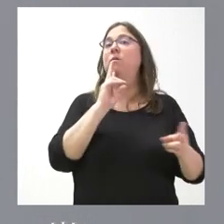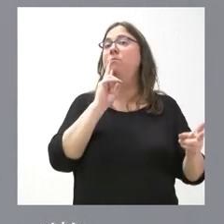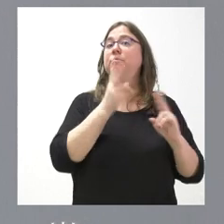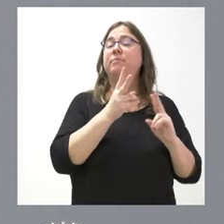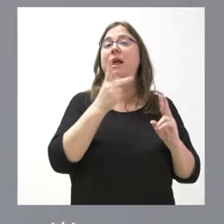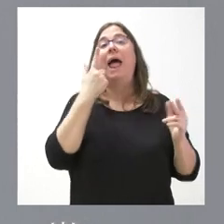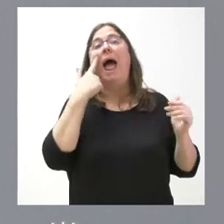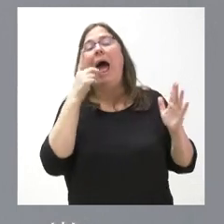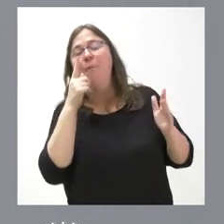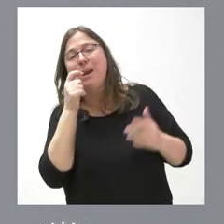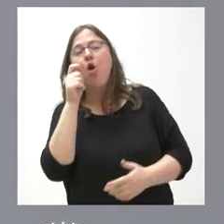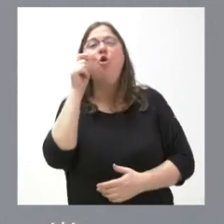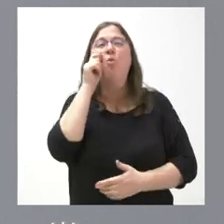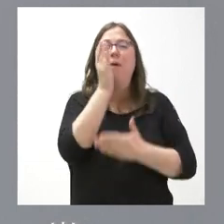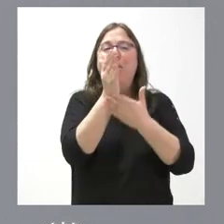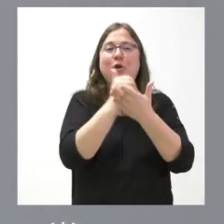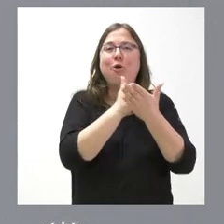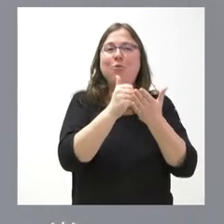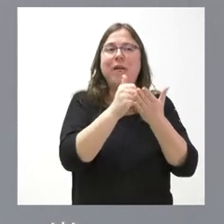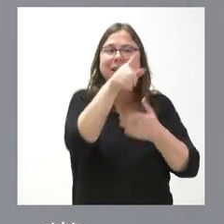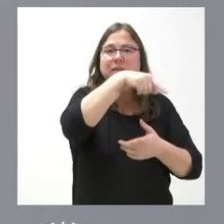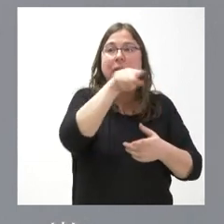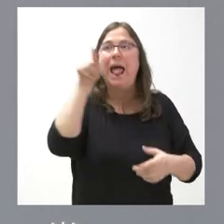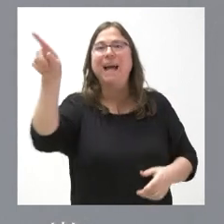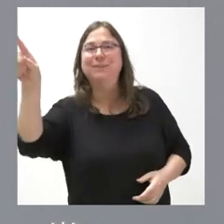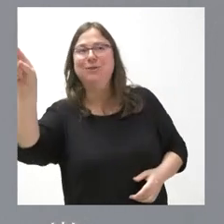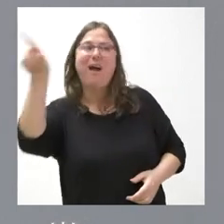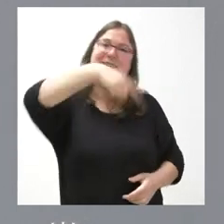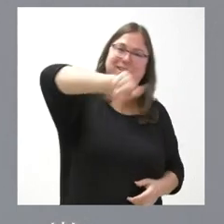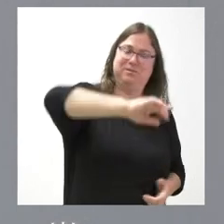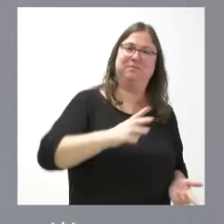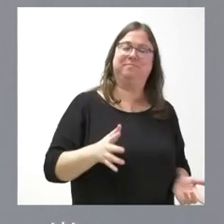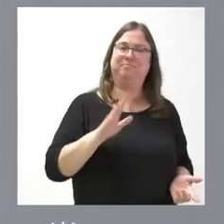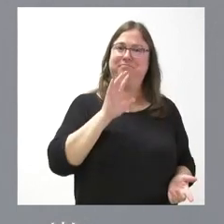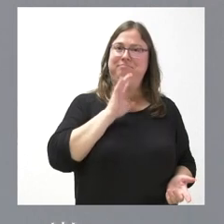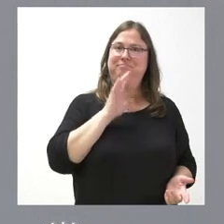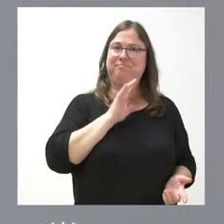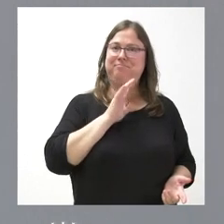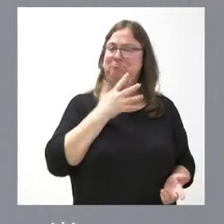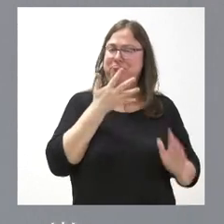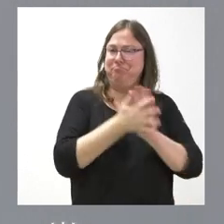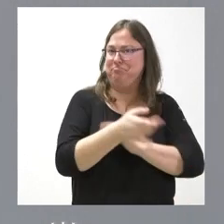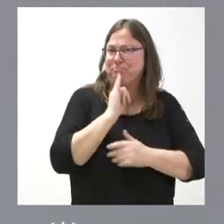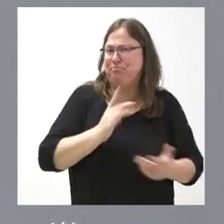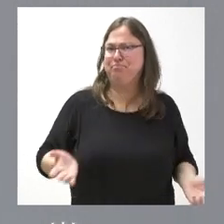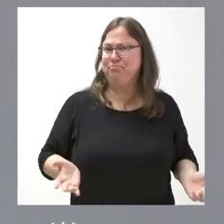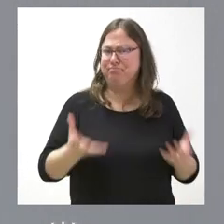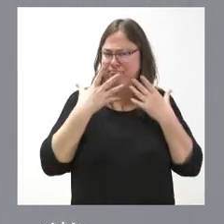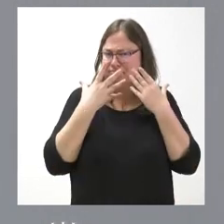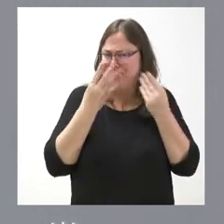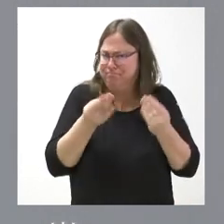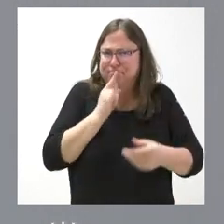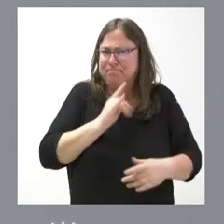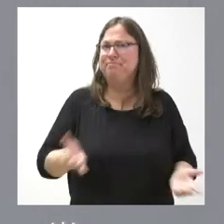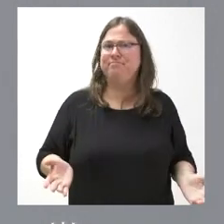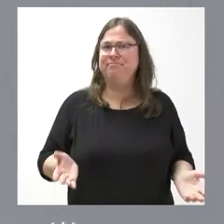va a mirar con lupa a las comunidades autónomas, pero no a esa, sino a las demás. Y eso se explica muy mal y se entiende muy mal, precisamente se entiende